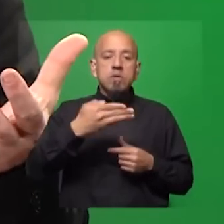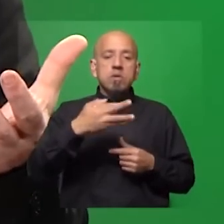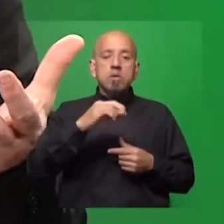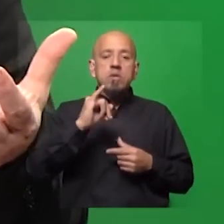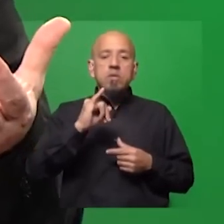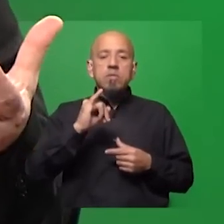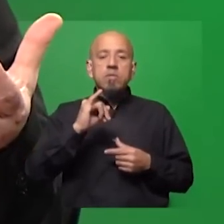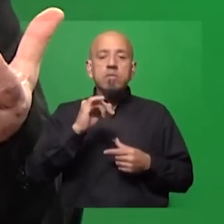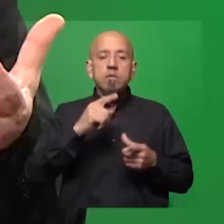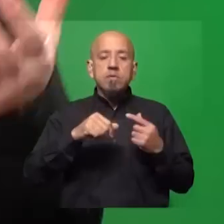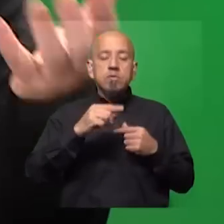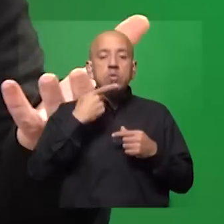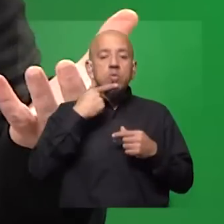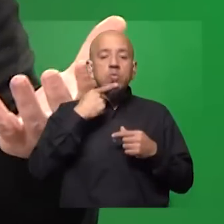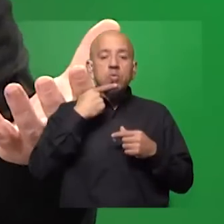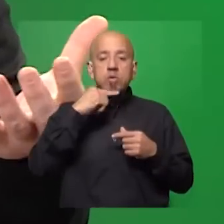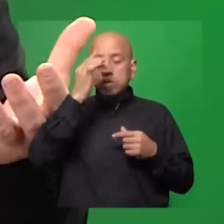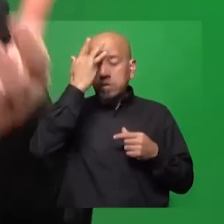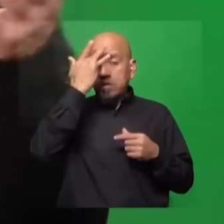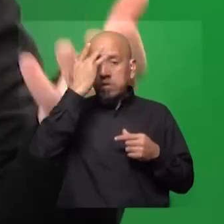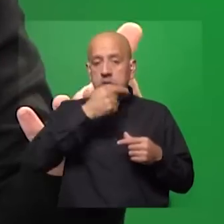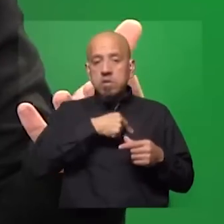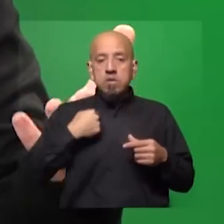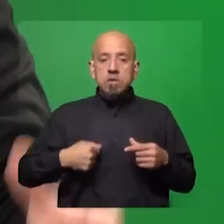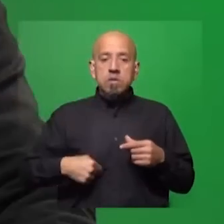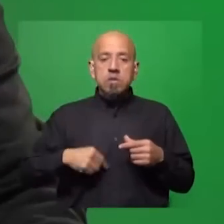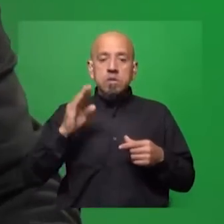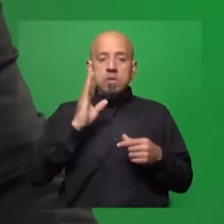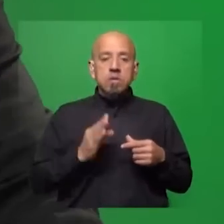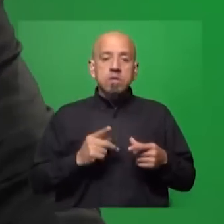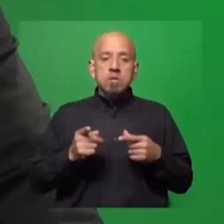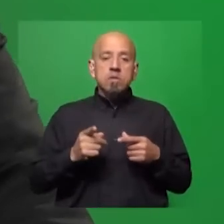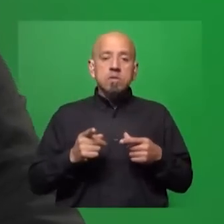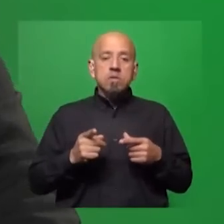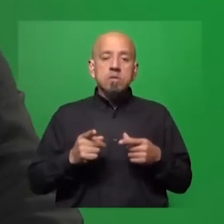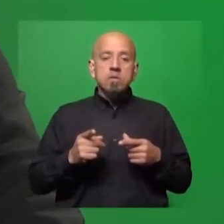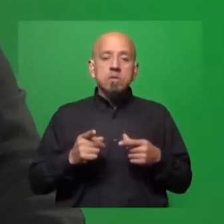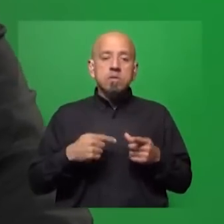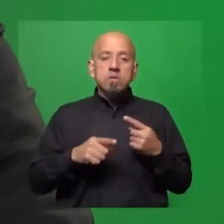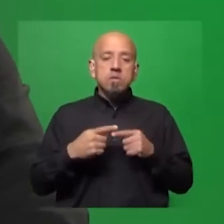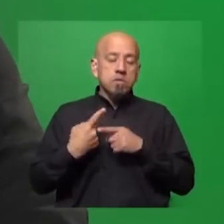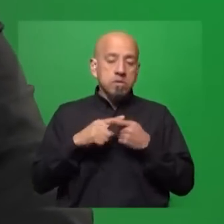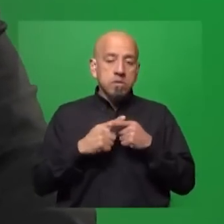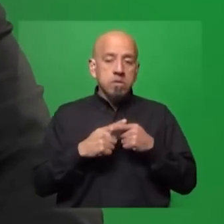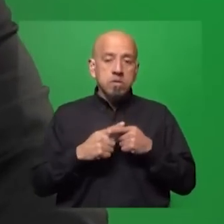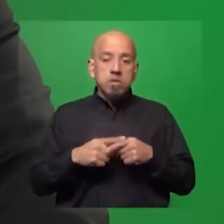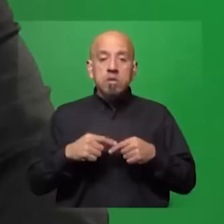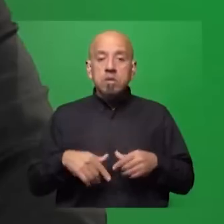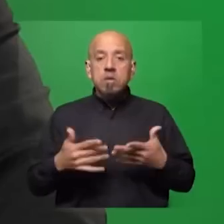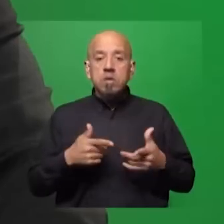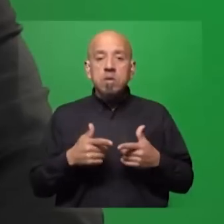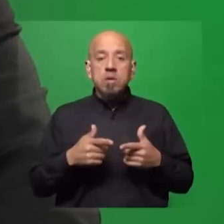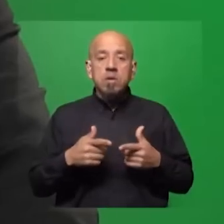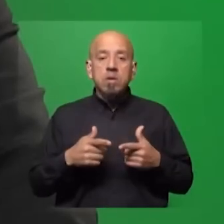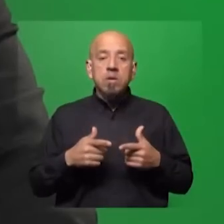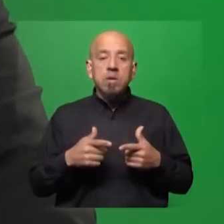dos regiones, junto con Rusia, India y China, Sudáfrica y Brasil? Tremendo, tremenda discusión que va a darse ahora, porque va a haber una cumbre de